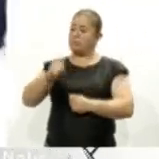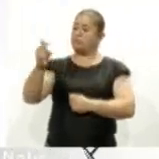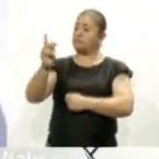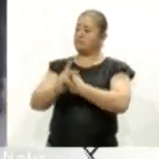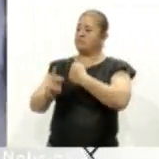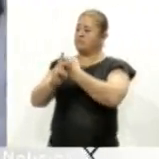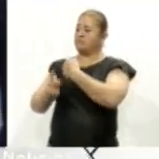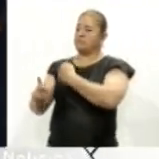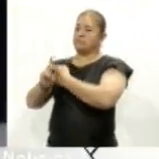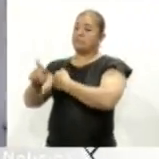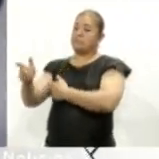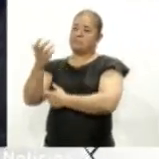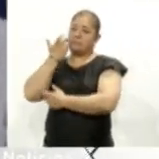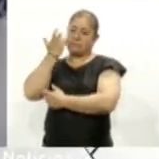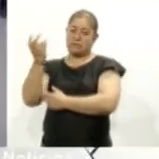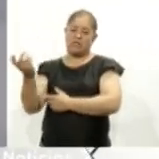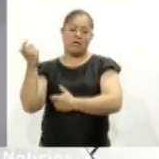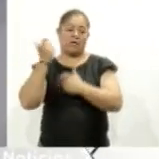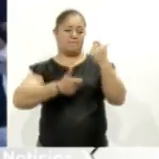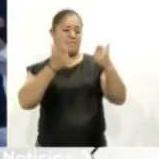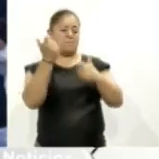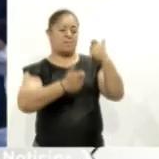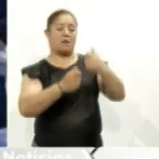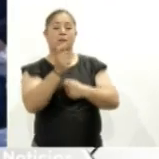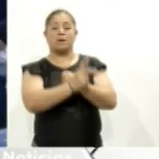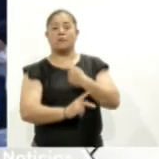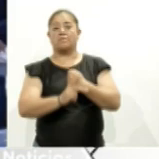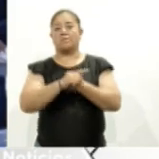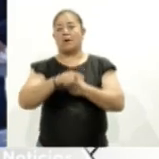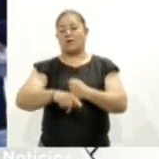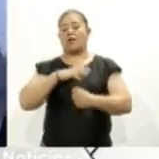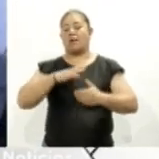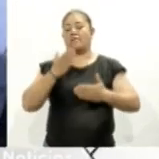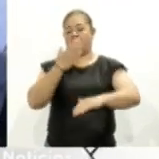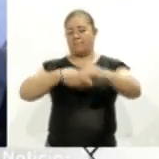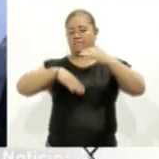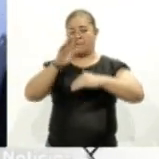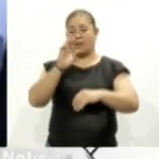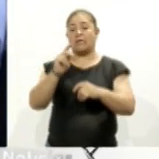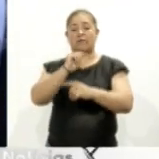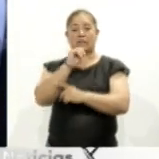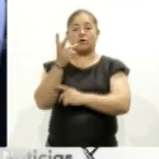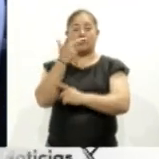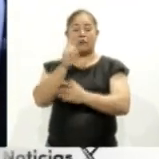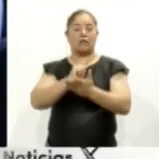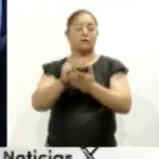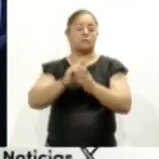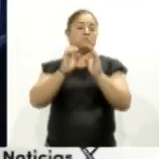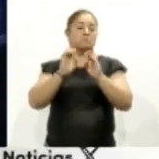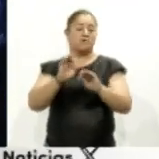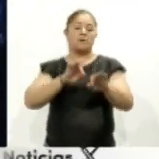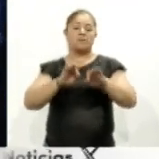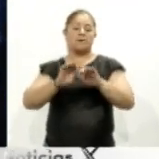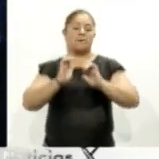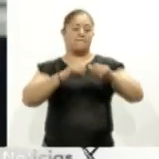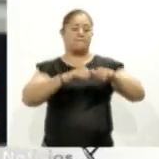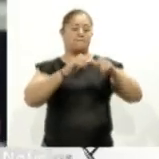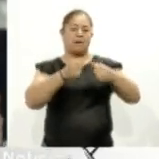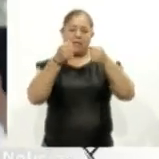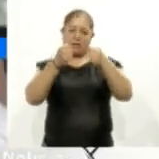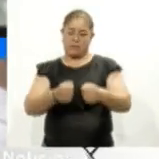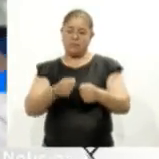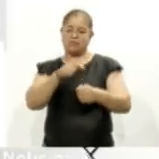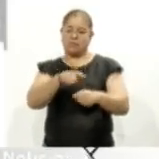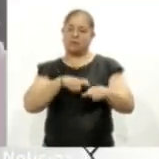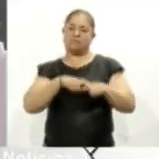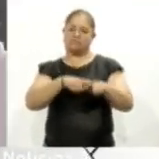firmas buscan aumentar sus inversiones, introducir al país los avances de las tecnologías limpias a nivel global, generar empleos y garantizar la cadena de